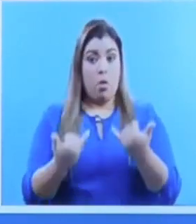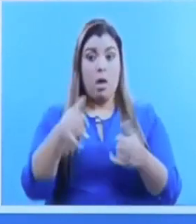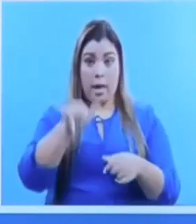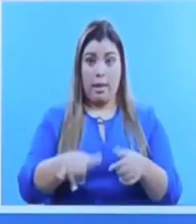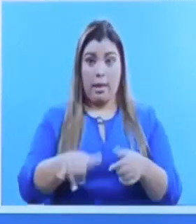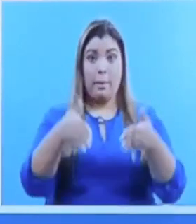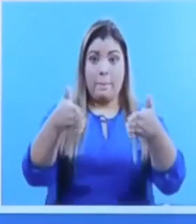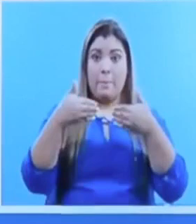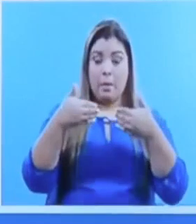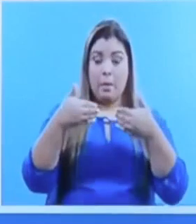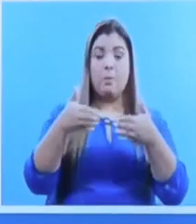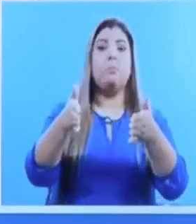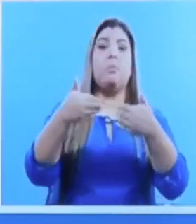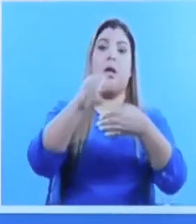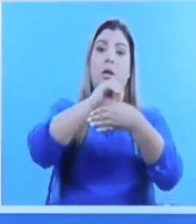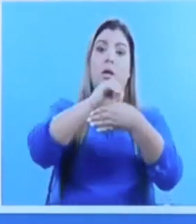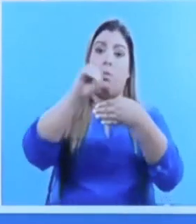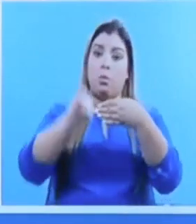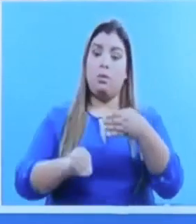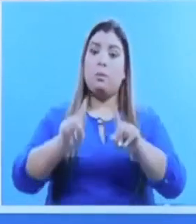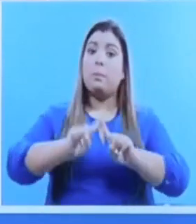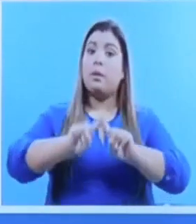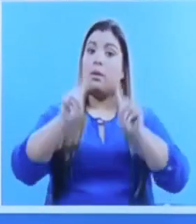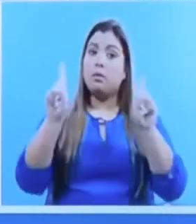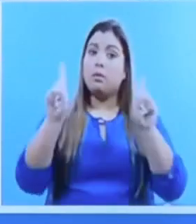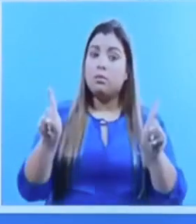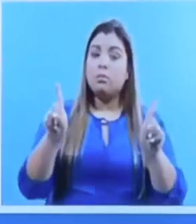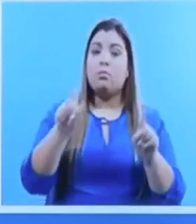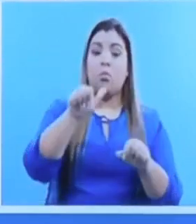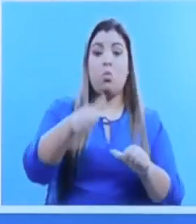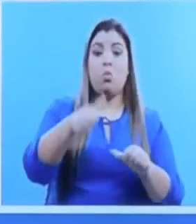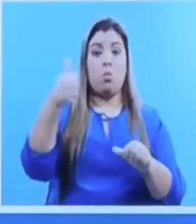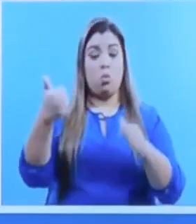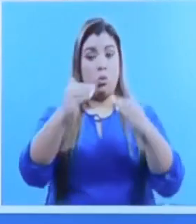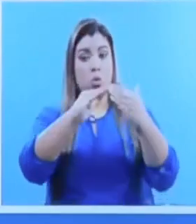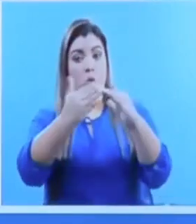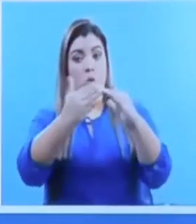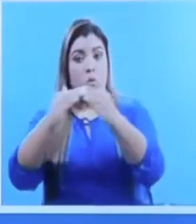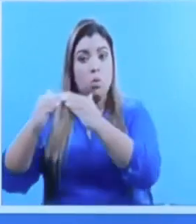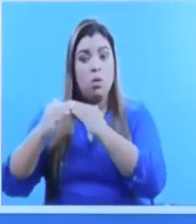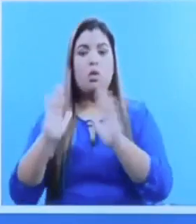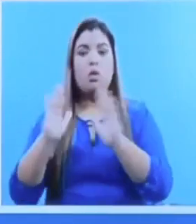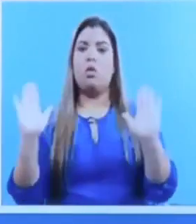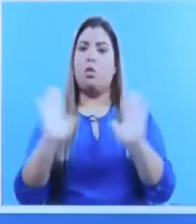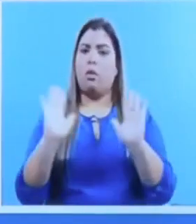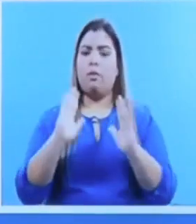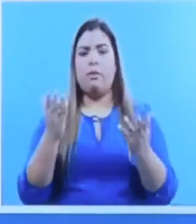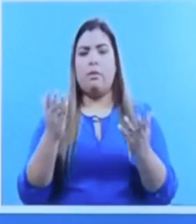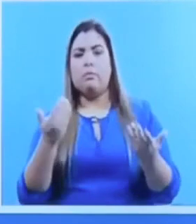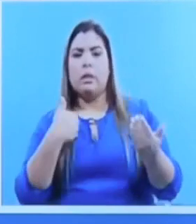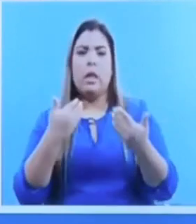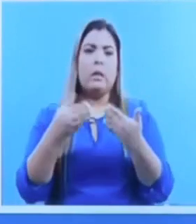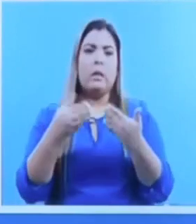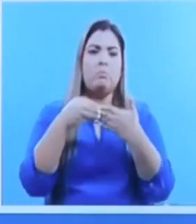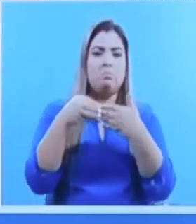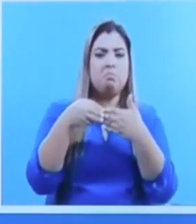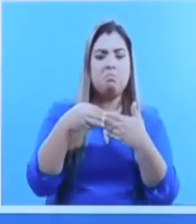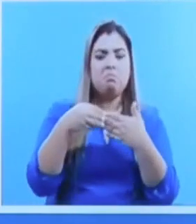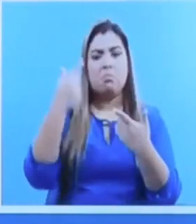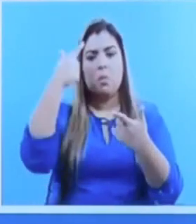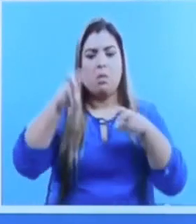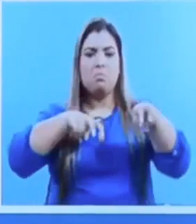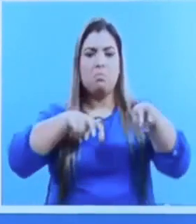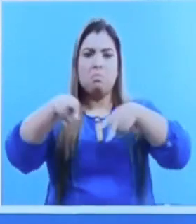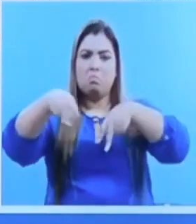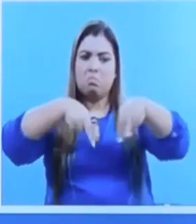Panamá y en Panamá Oeste. Pero, sin embargo, en las otras regiones todavía tienen cierta flexibilidad para la